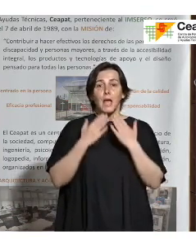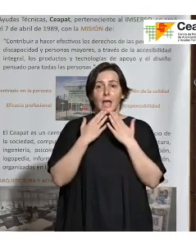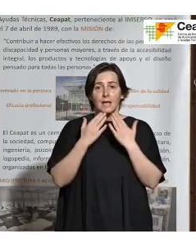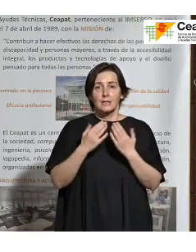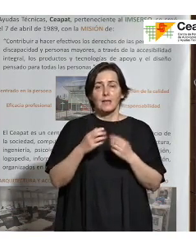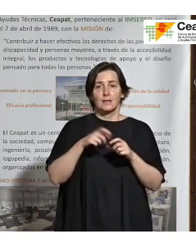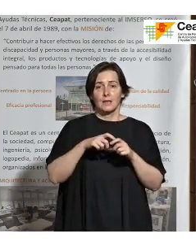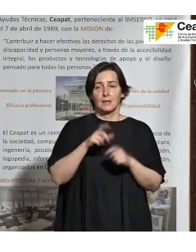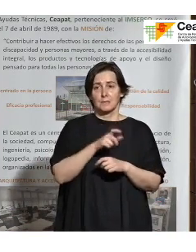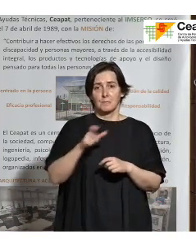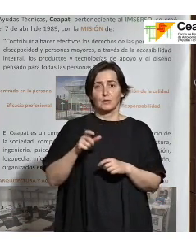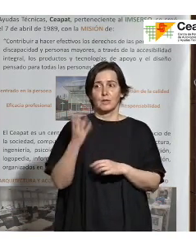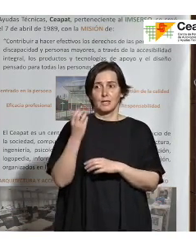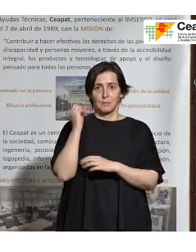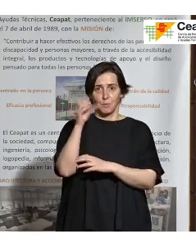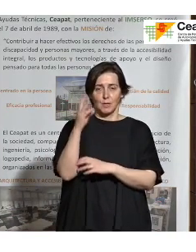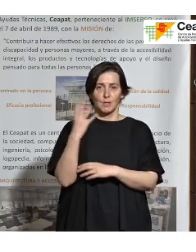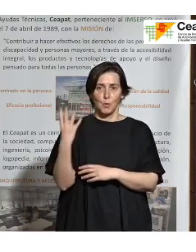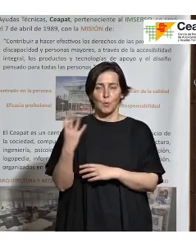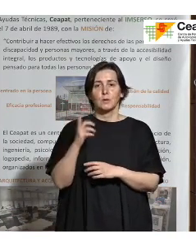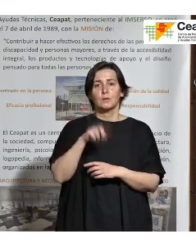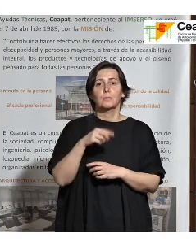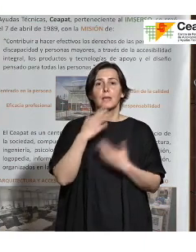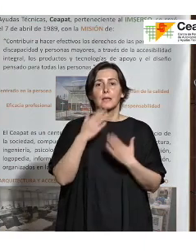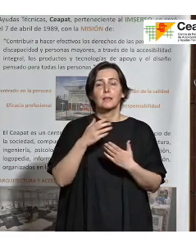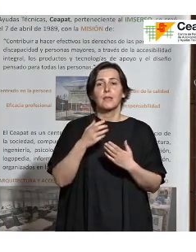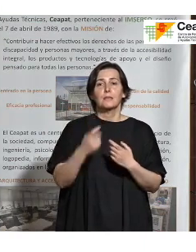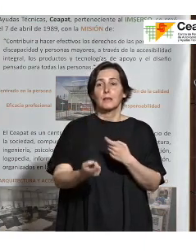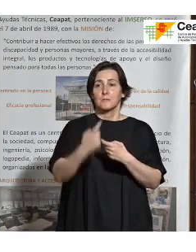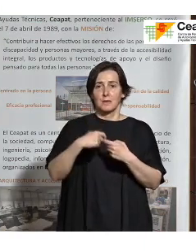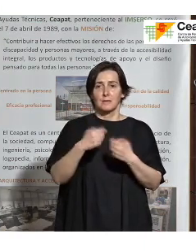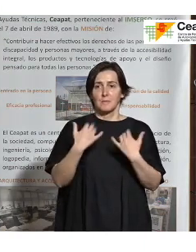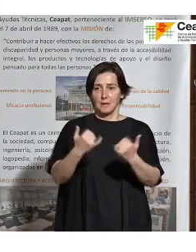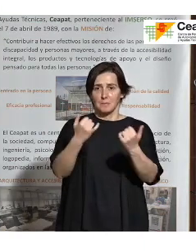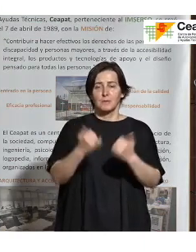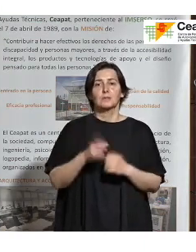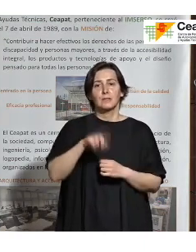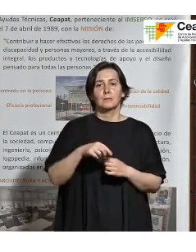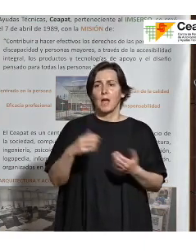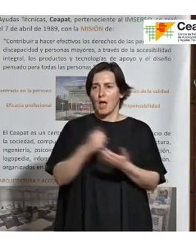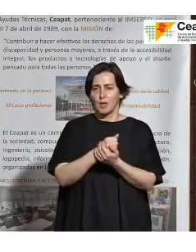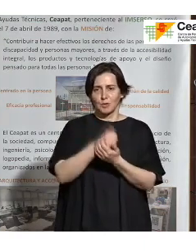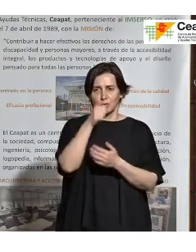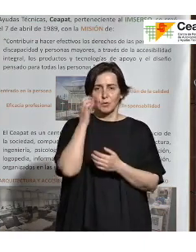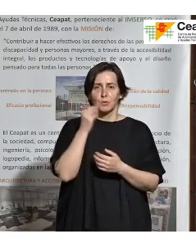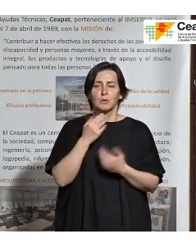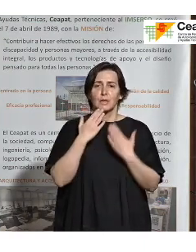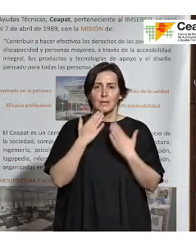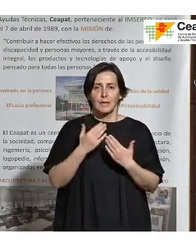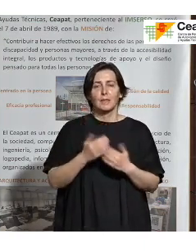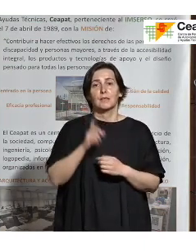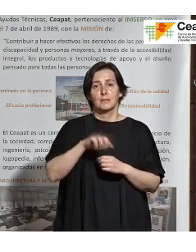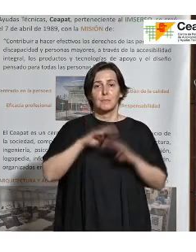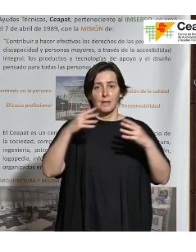cuatro ponentes muchas gracias a las personas que habéis participado en el debate a todos los asistentes también a quienes nos